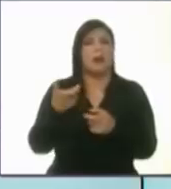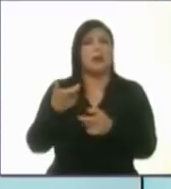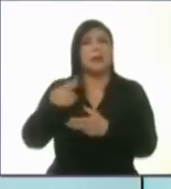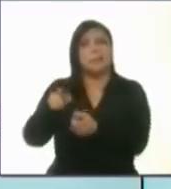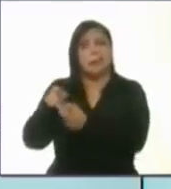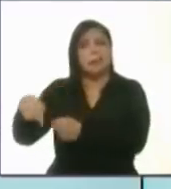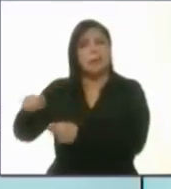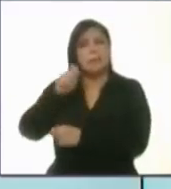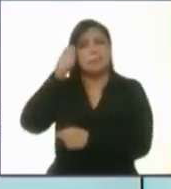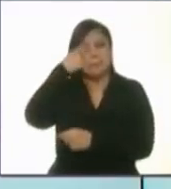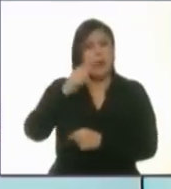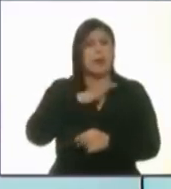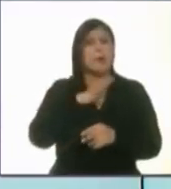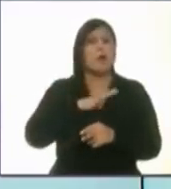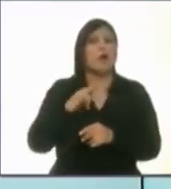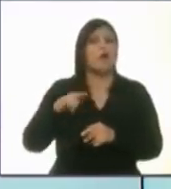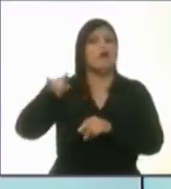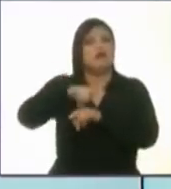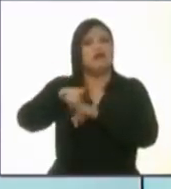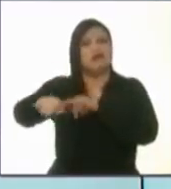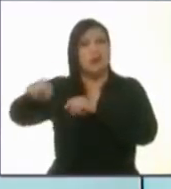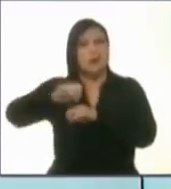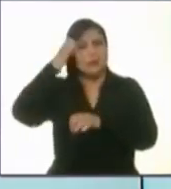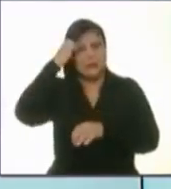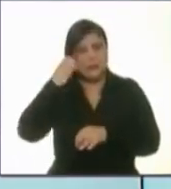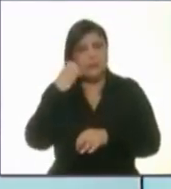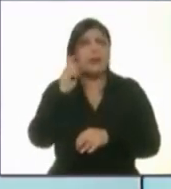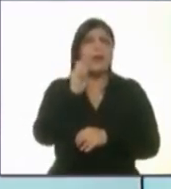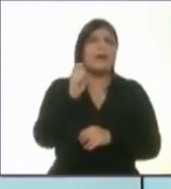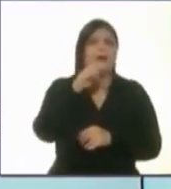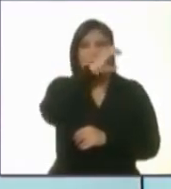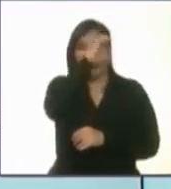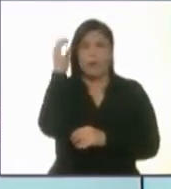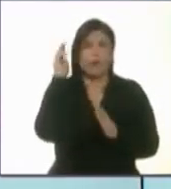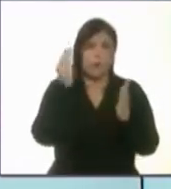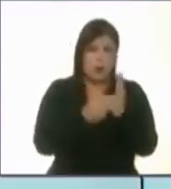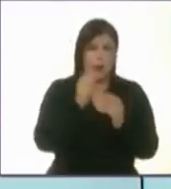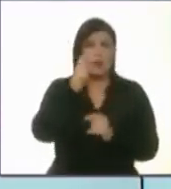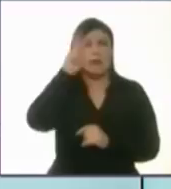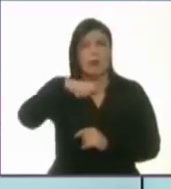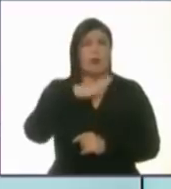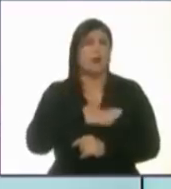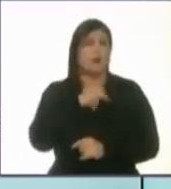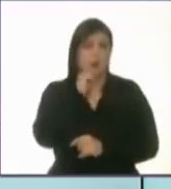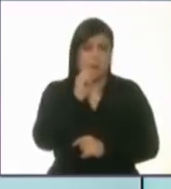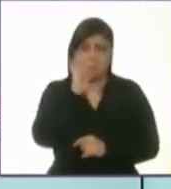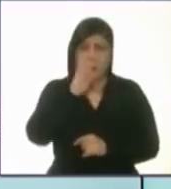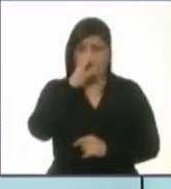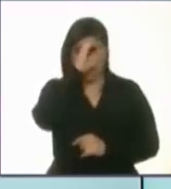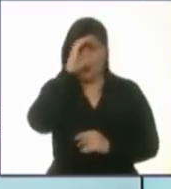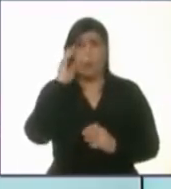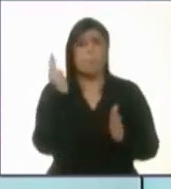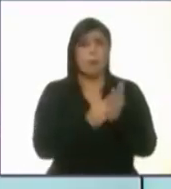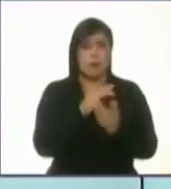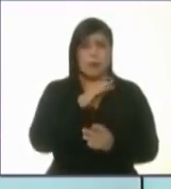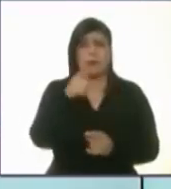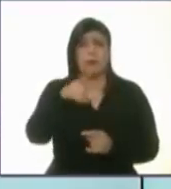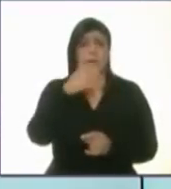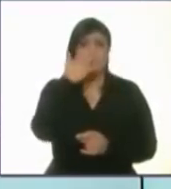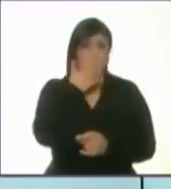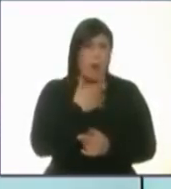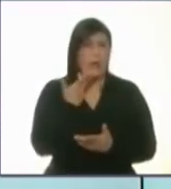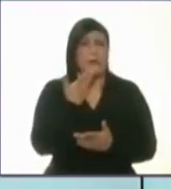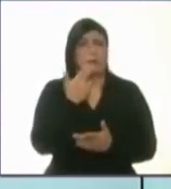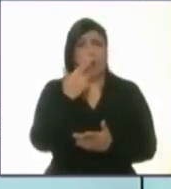porque ahí han habido muchas injusticias. Si te cobraron una fotomulta ilegal, yo te voy a devolver tu dinero